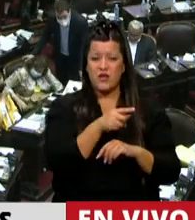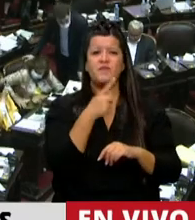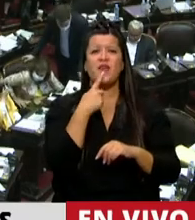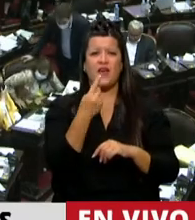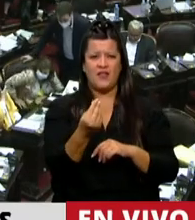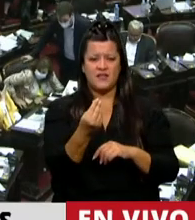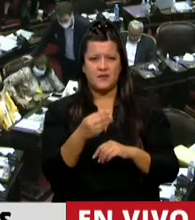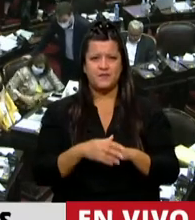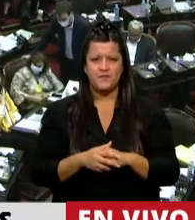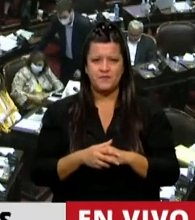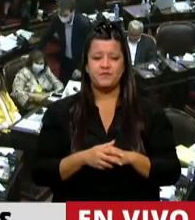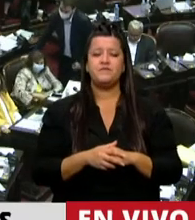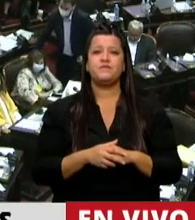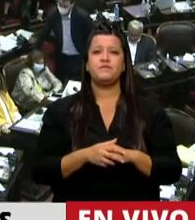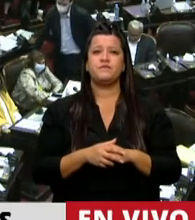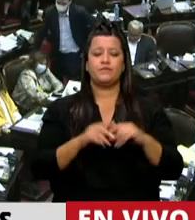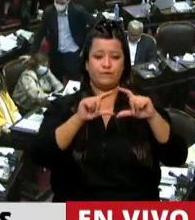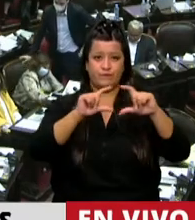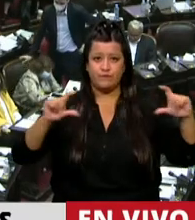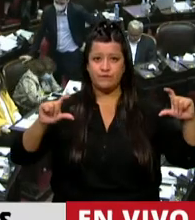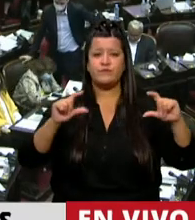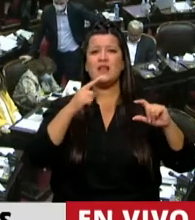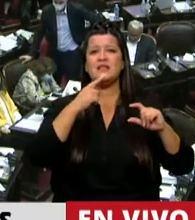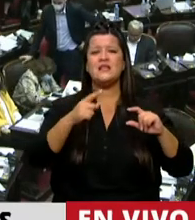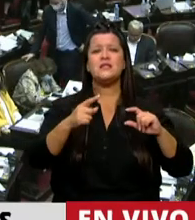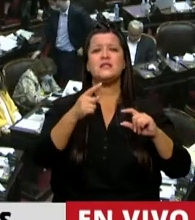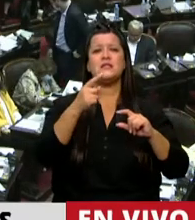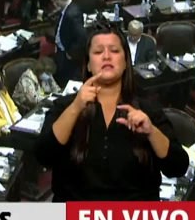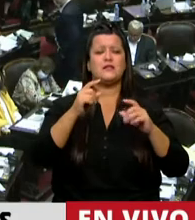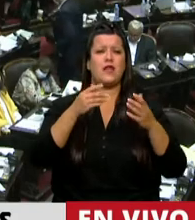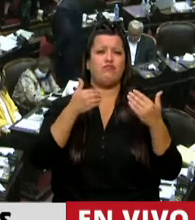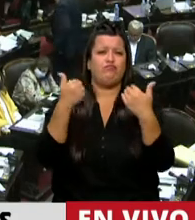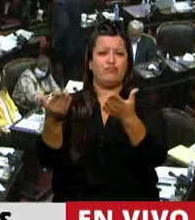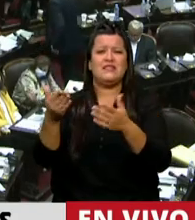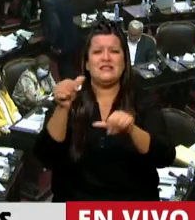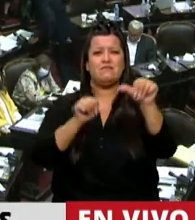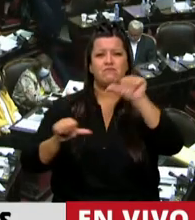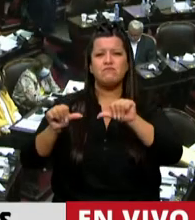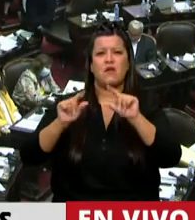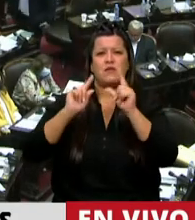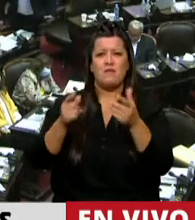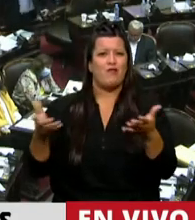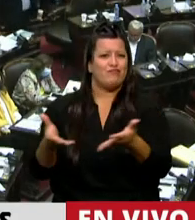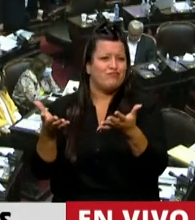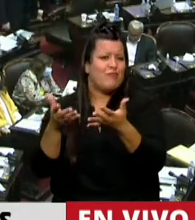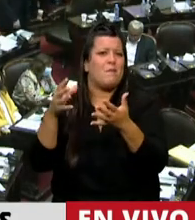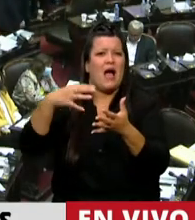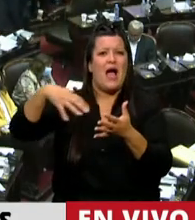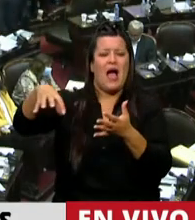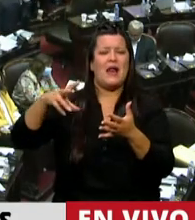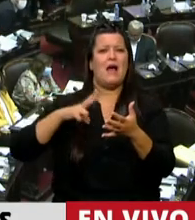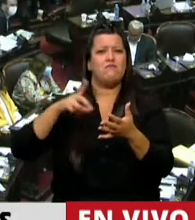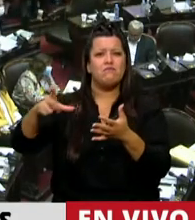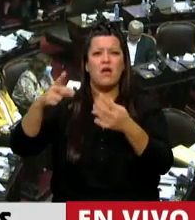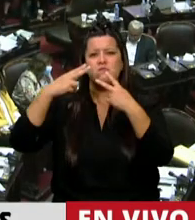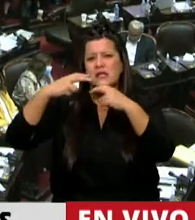allí dice y se menciona la transferencia de tecnología, generar incentivos para la inversión del sector privado en